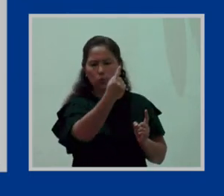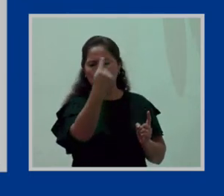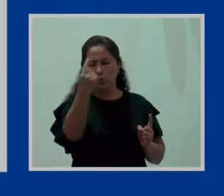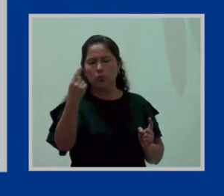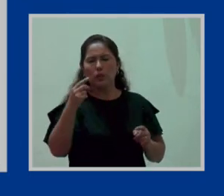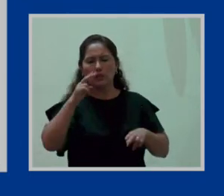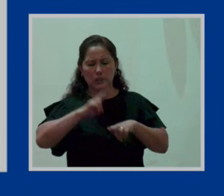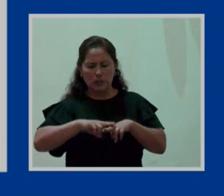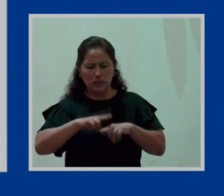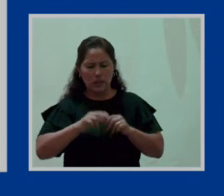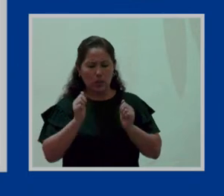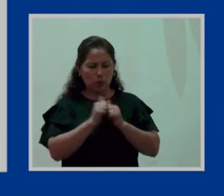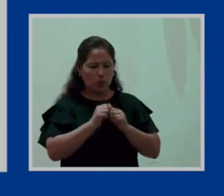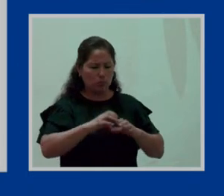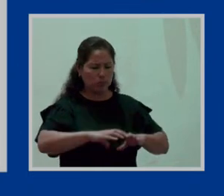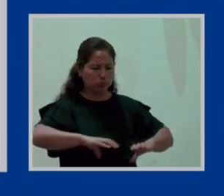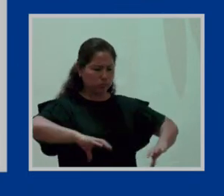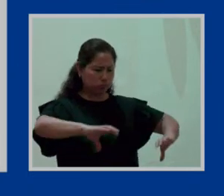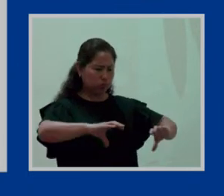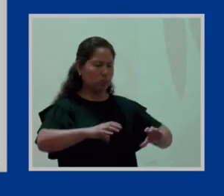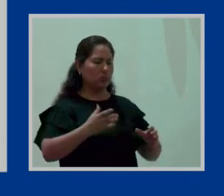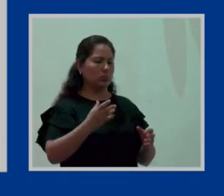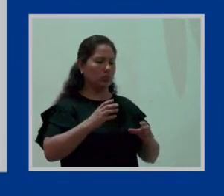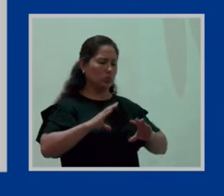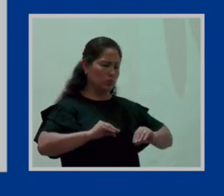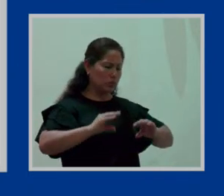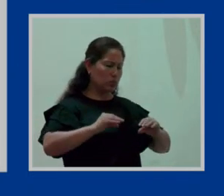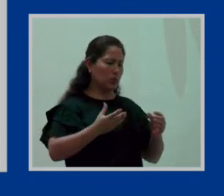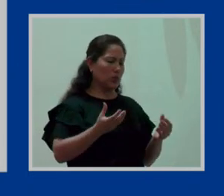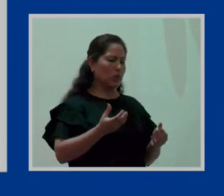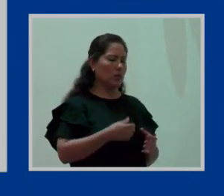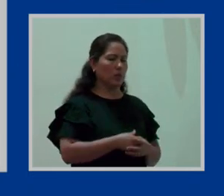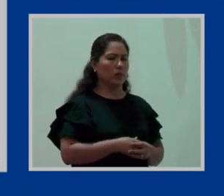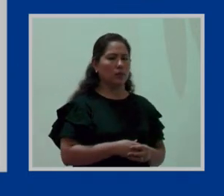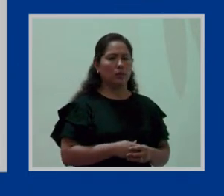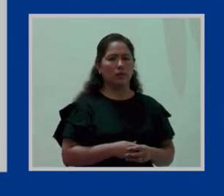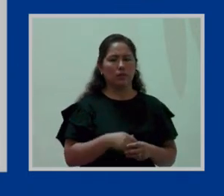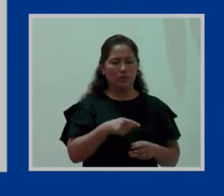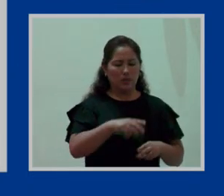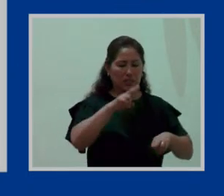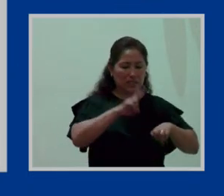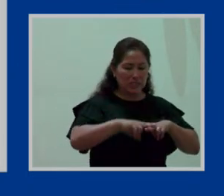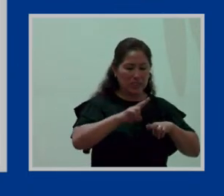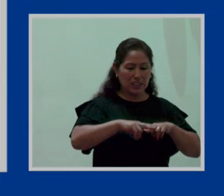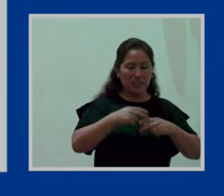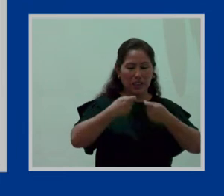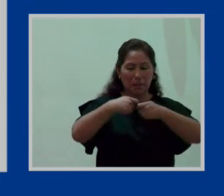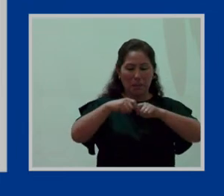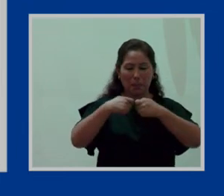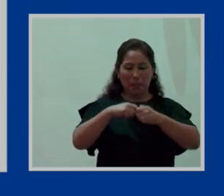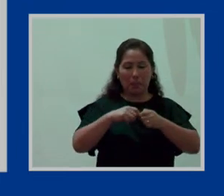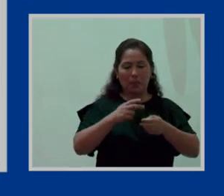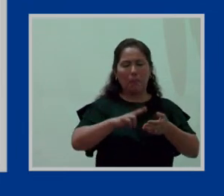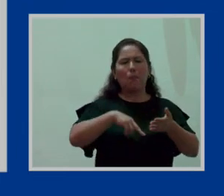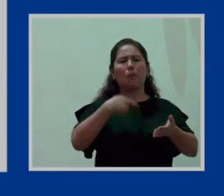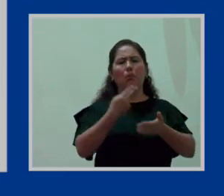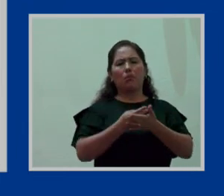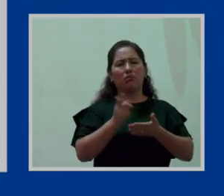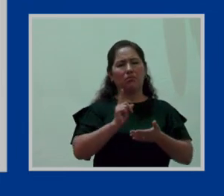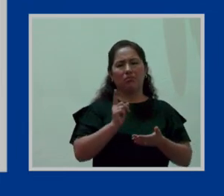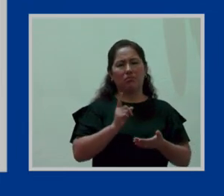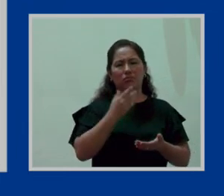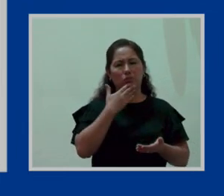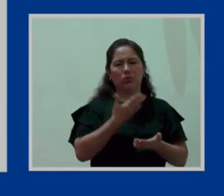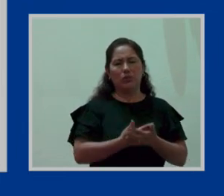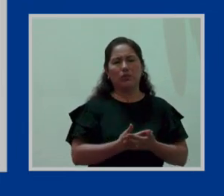sillas o sillones, se recomienda que no sean de plástico, porque han habido accidentes. La vida